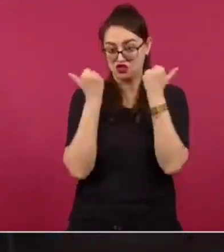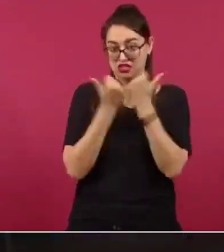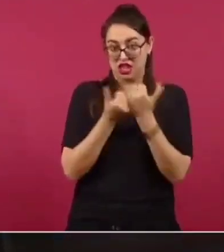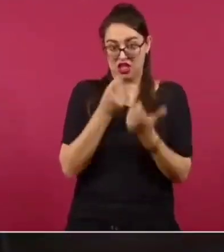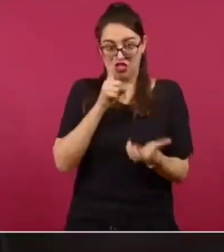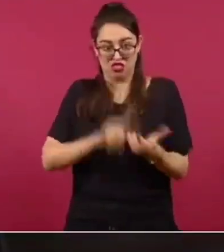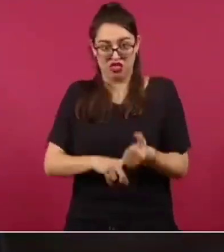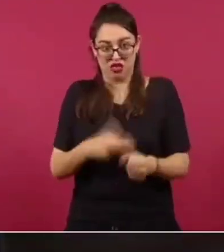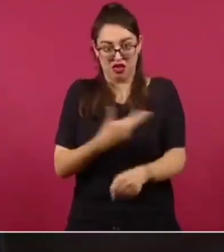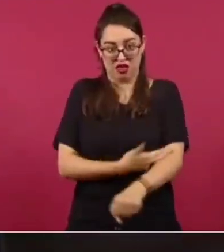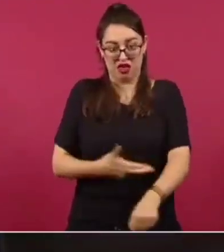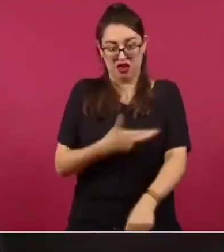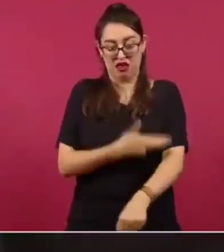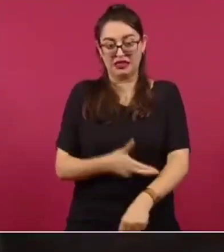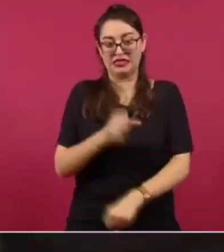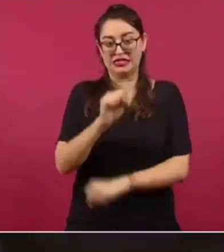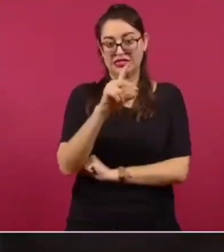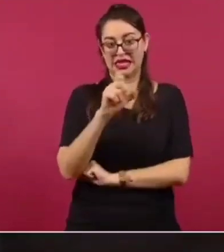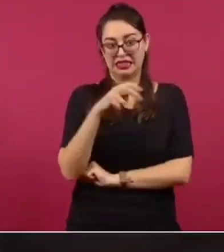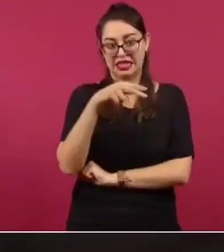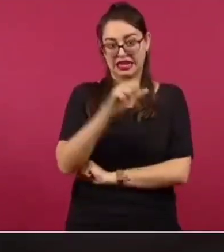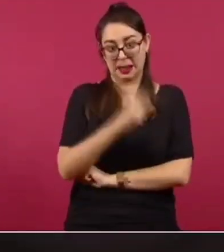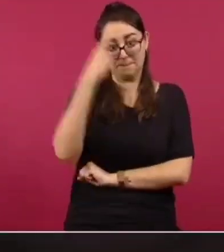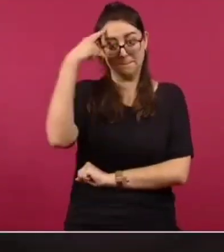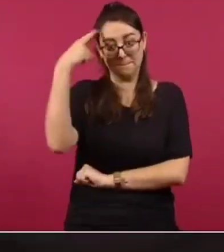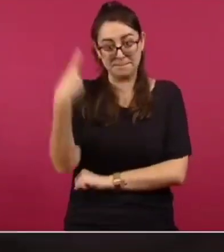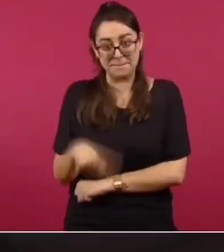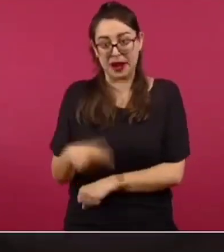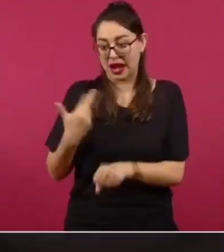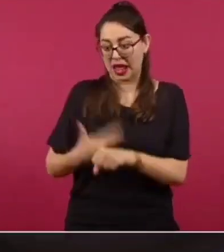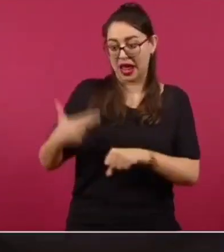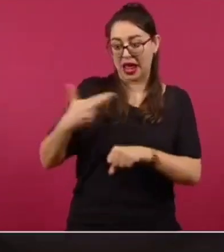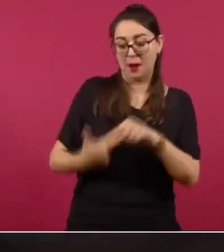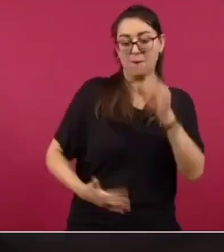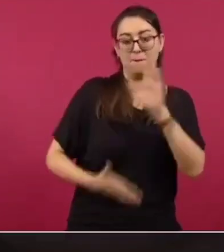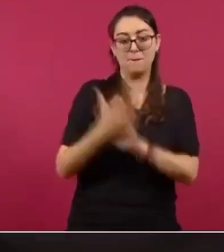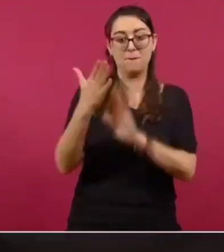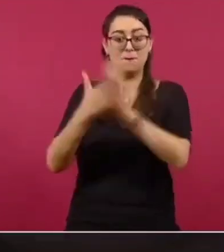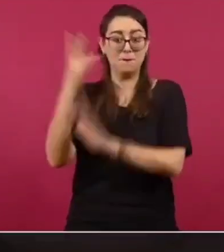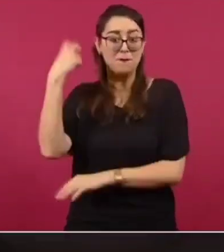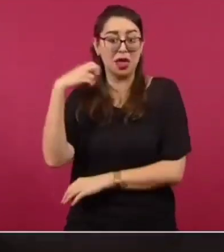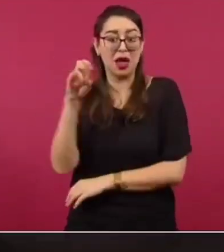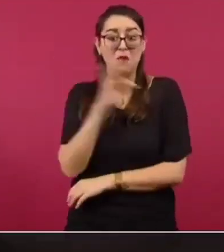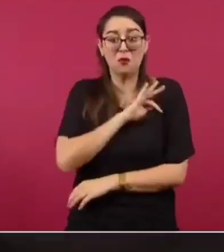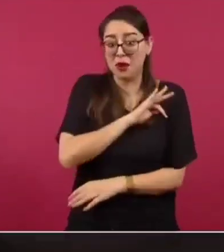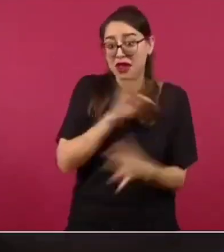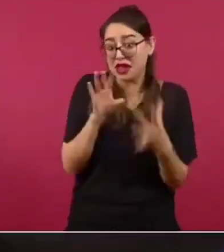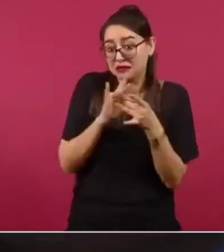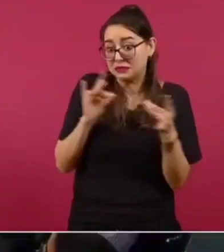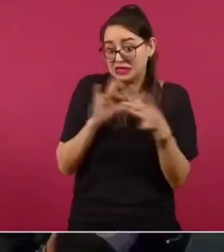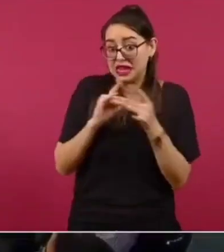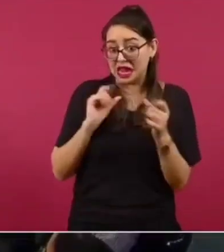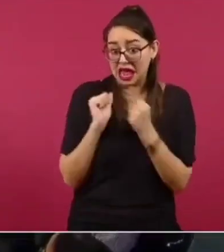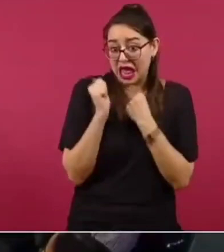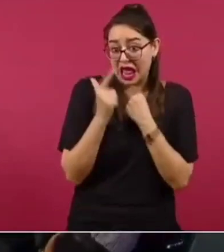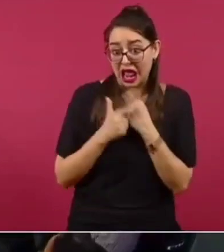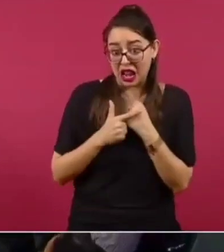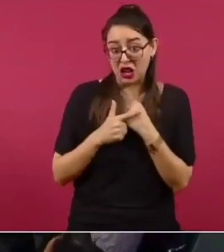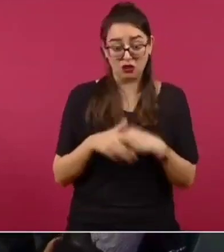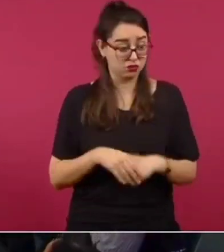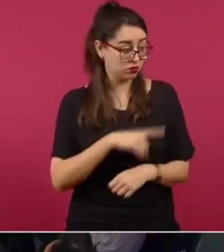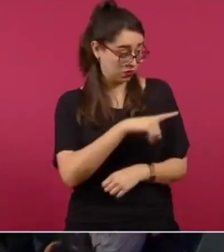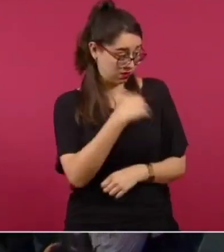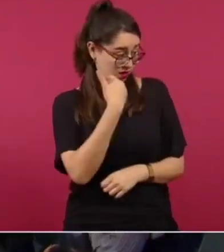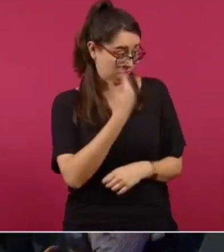de logística dentro de la propia Sedena para poder organizar este tipo de viajes, si nos pudiera comentar, por favor, algo al respecto. ¿Quién?